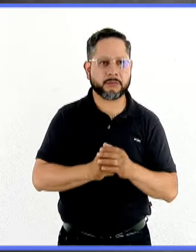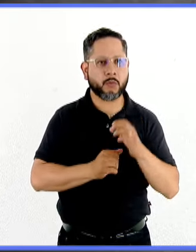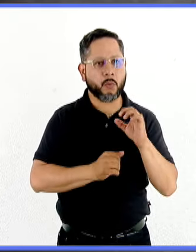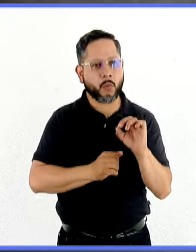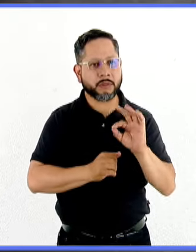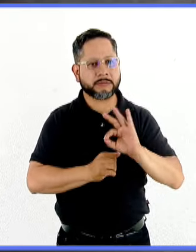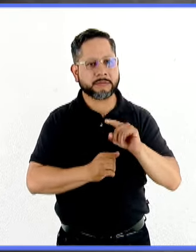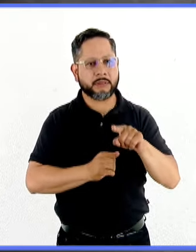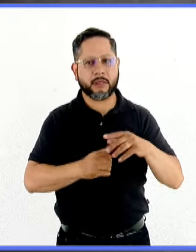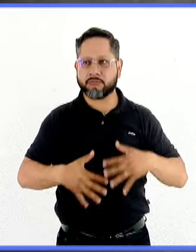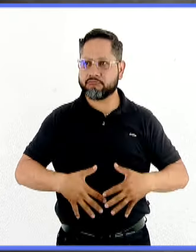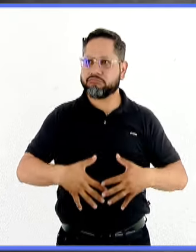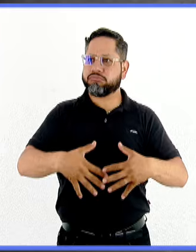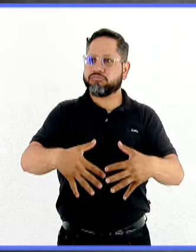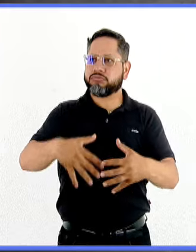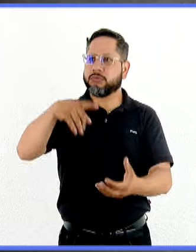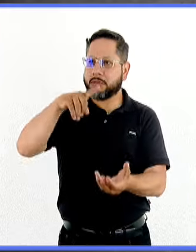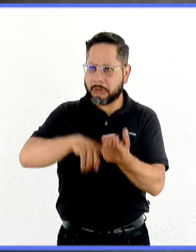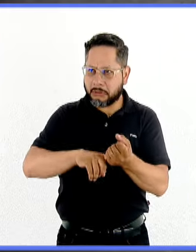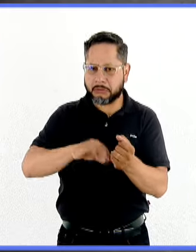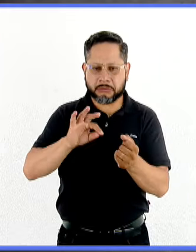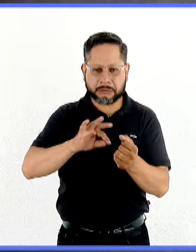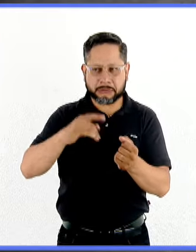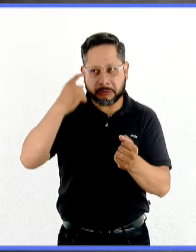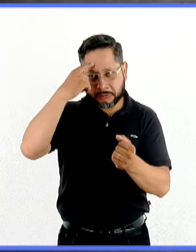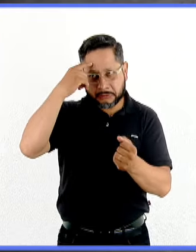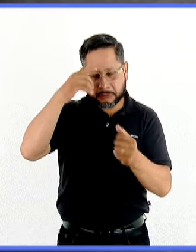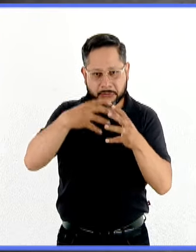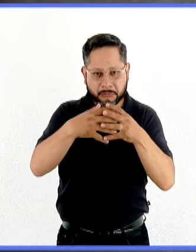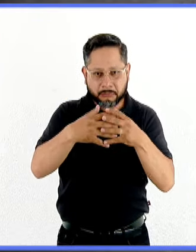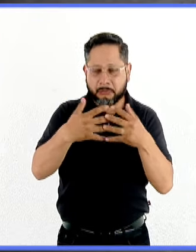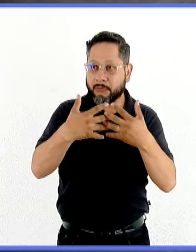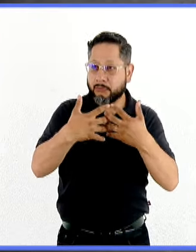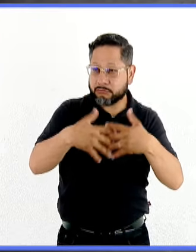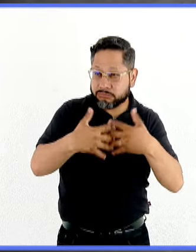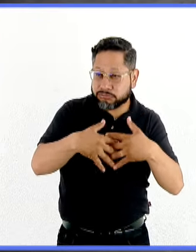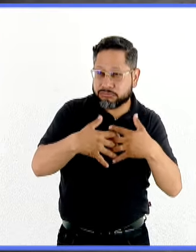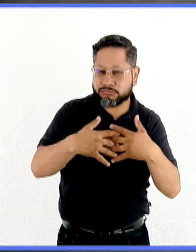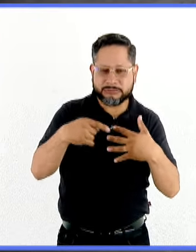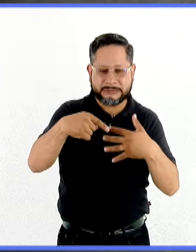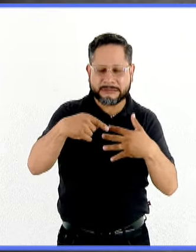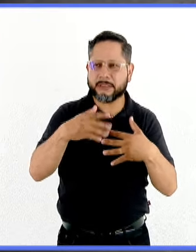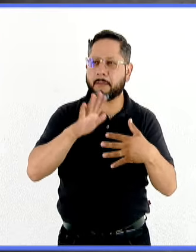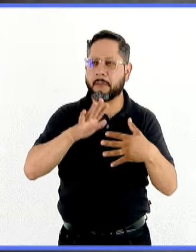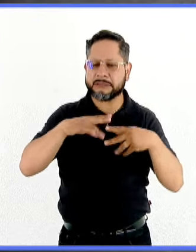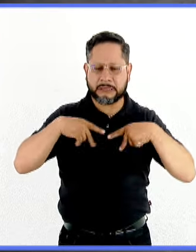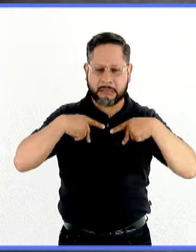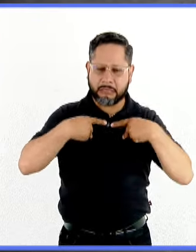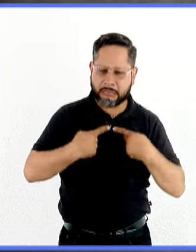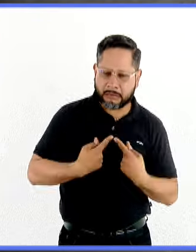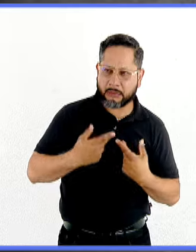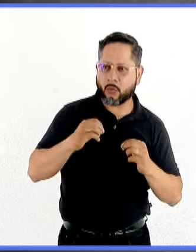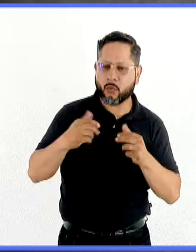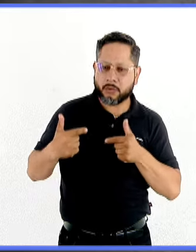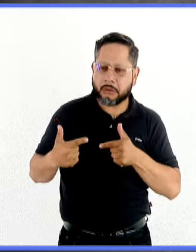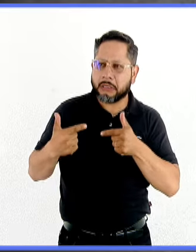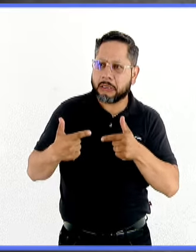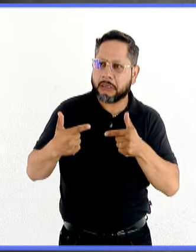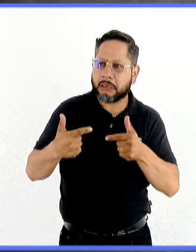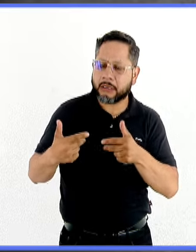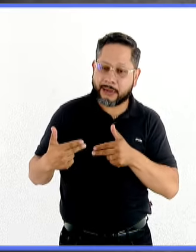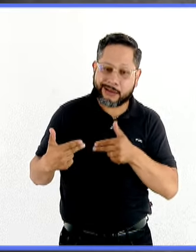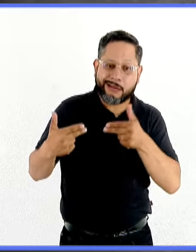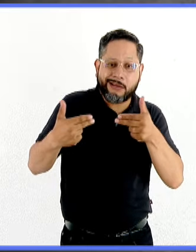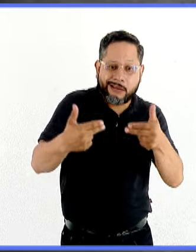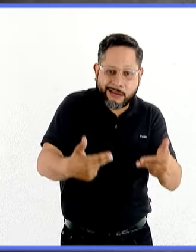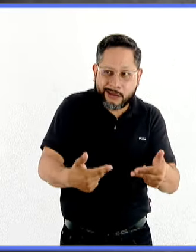durante la gestación que justamente hacen un cerebro más vulnerable, o que haya ciertos rasgos hereditarios. También se ha hablado